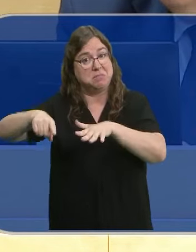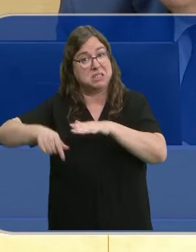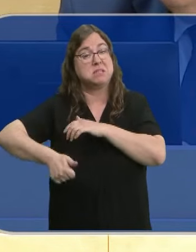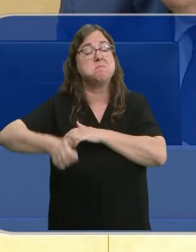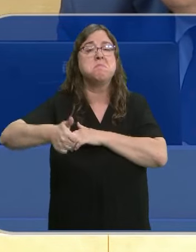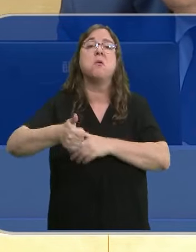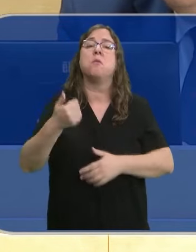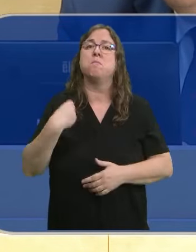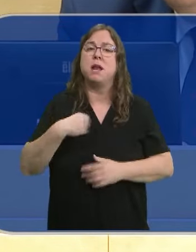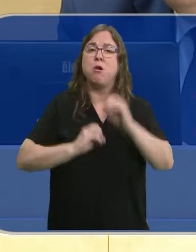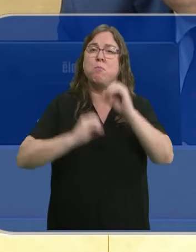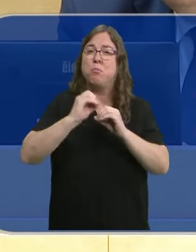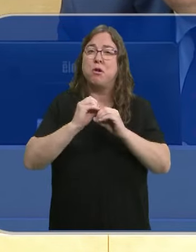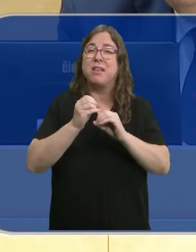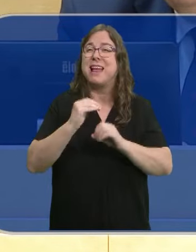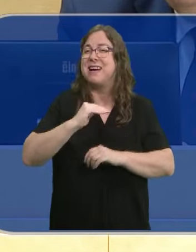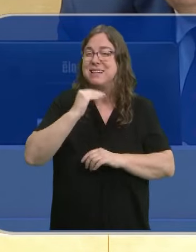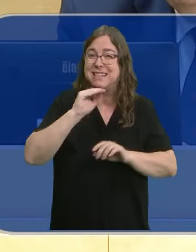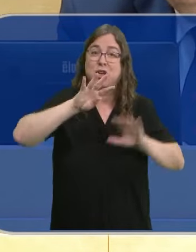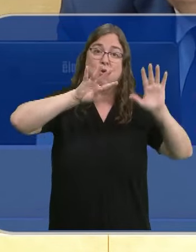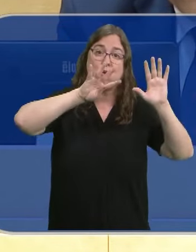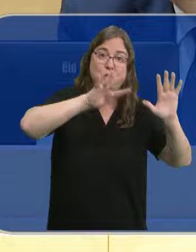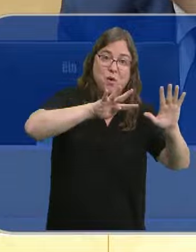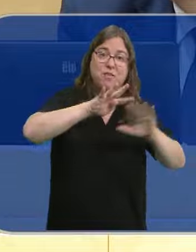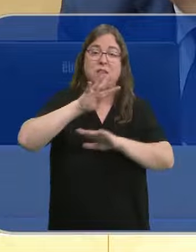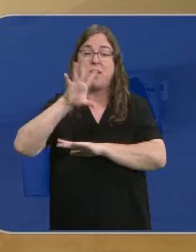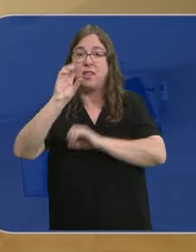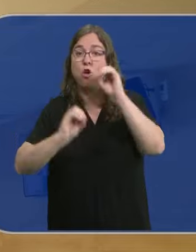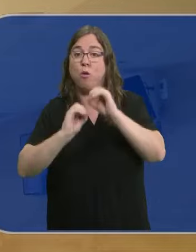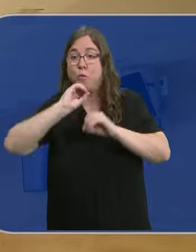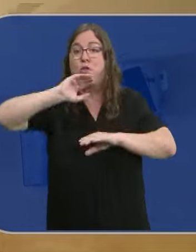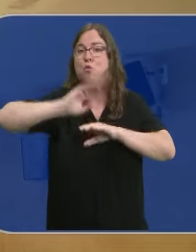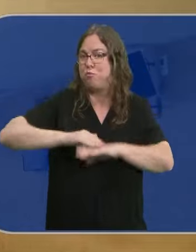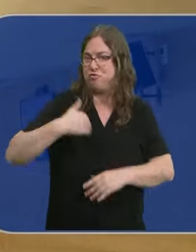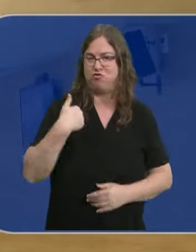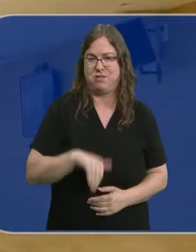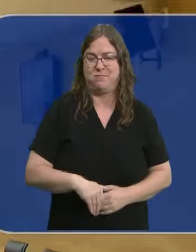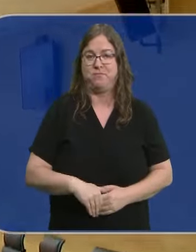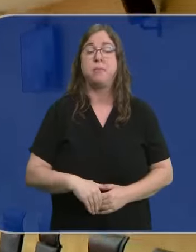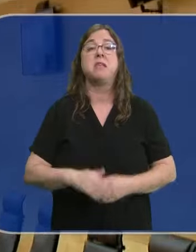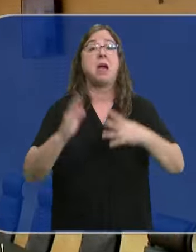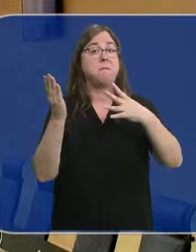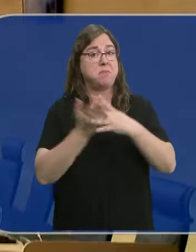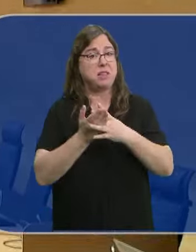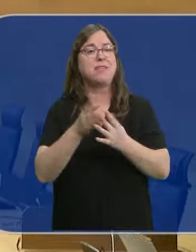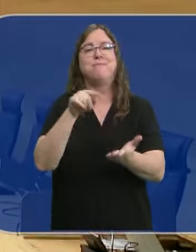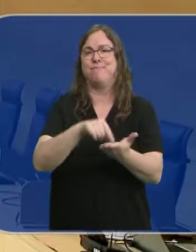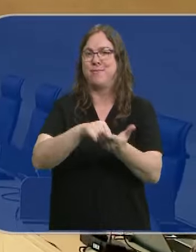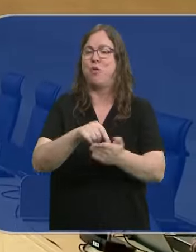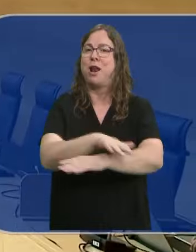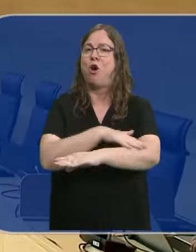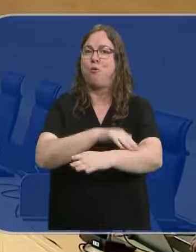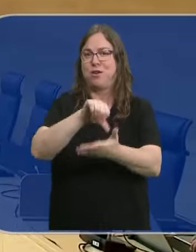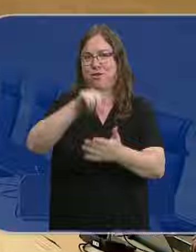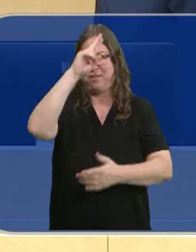este porcentaje se elevará a más del 95% de lo comprometido. Balance de mitad de legislatura, también con reivindicaciones al gobierno